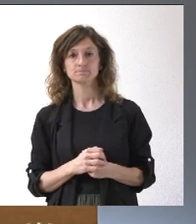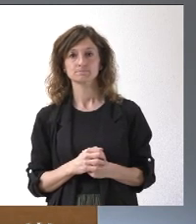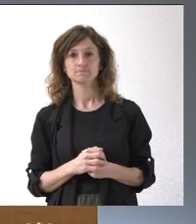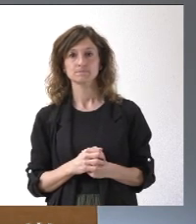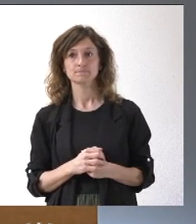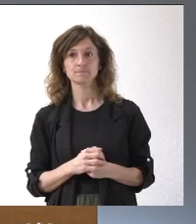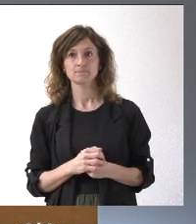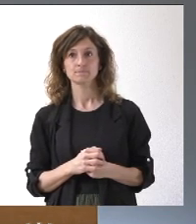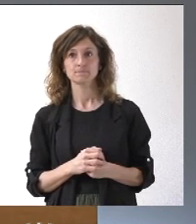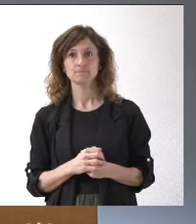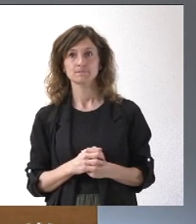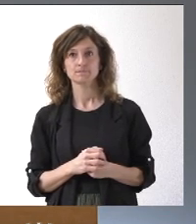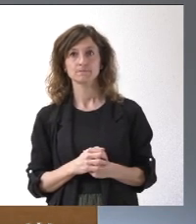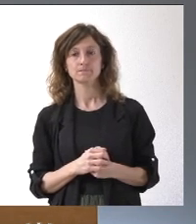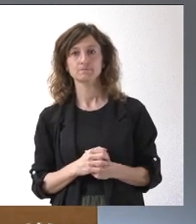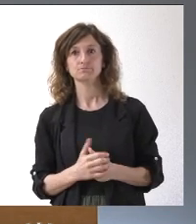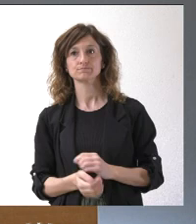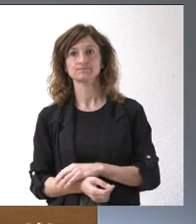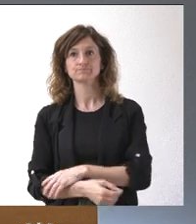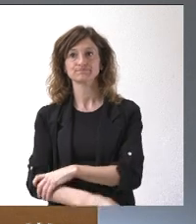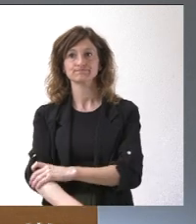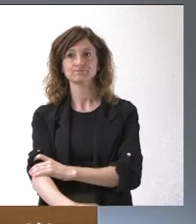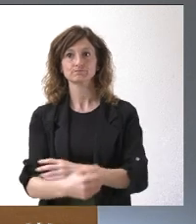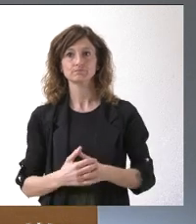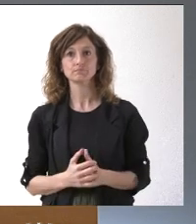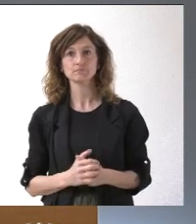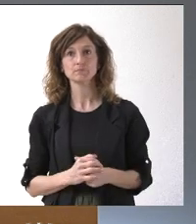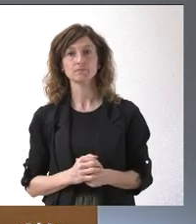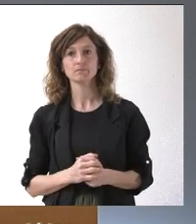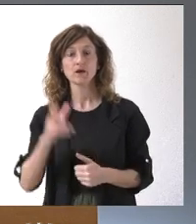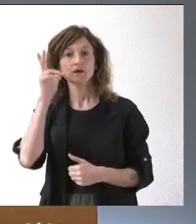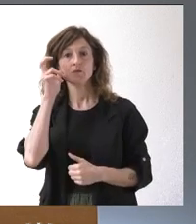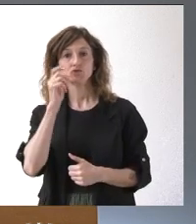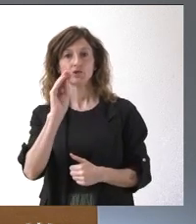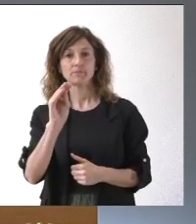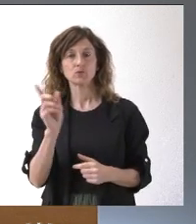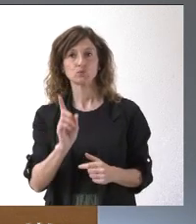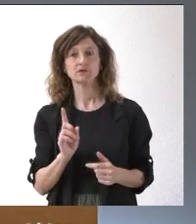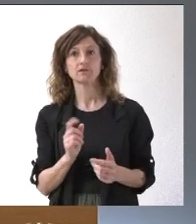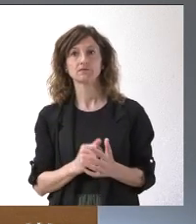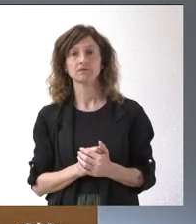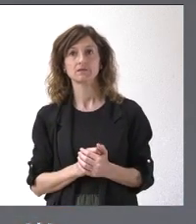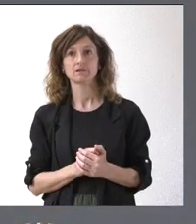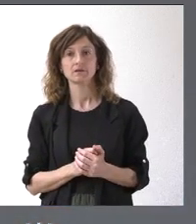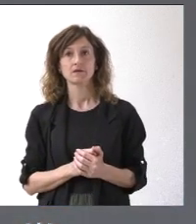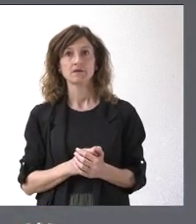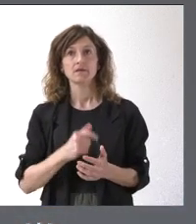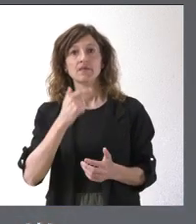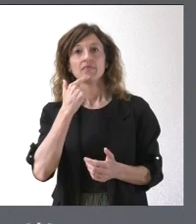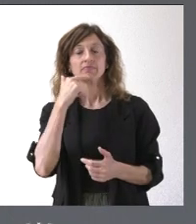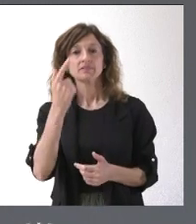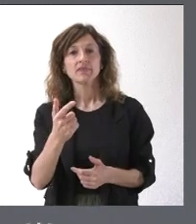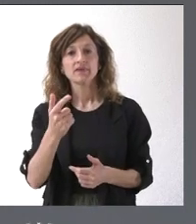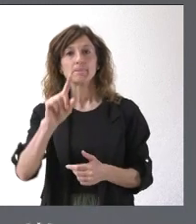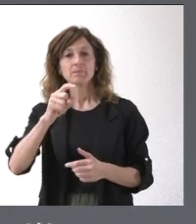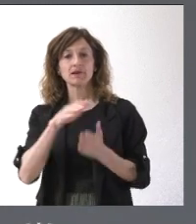SEÑORA ¿Qué plazo para que se apruebe la ley? SEÑORA Sí, se remitirá en los próximos días a las Cortes. Una